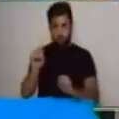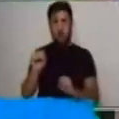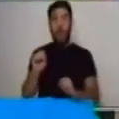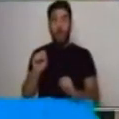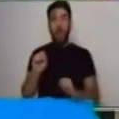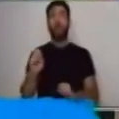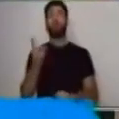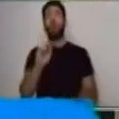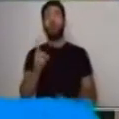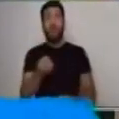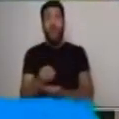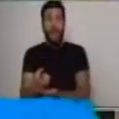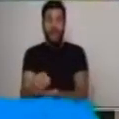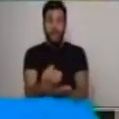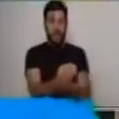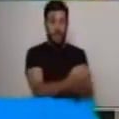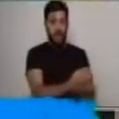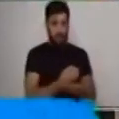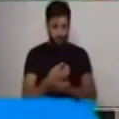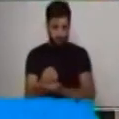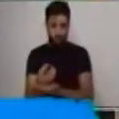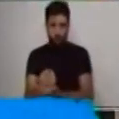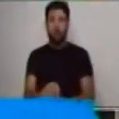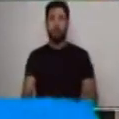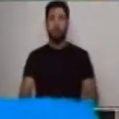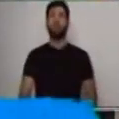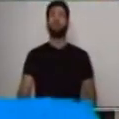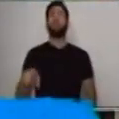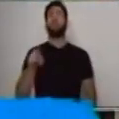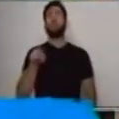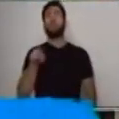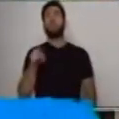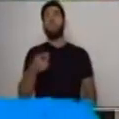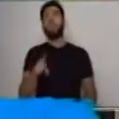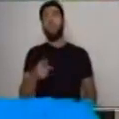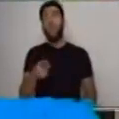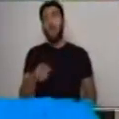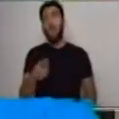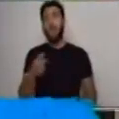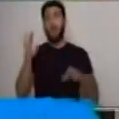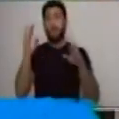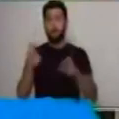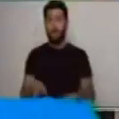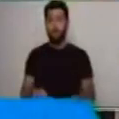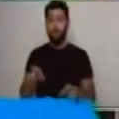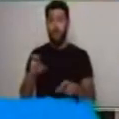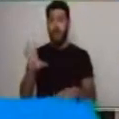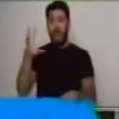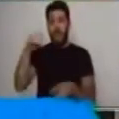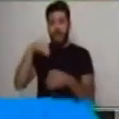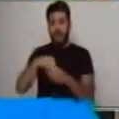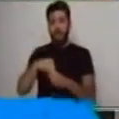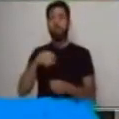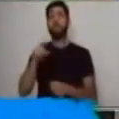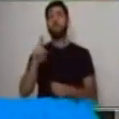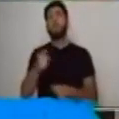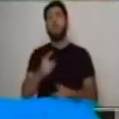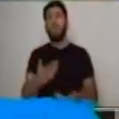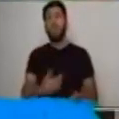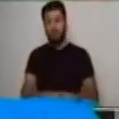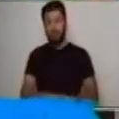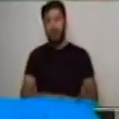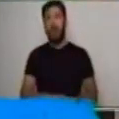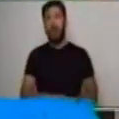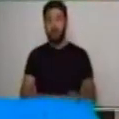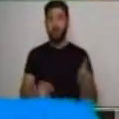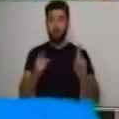en el campo. ¿Quiénes son los que intervinieron? Los personajes de nuestra narración